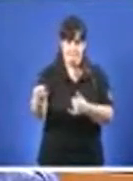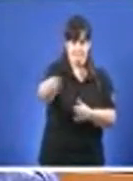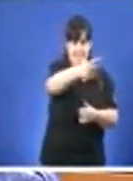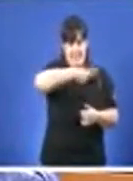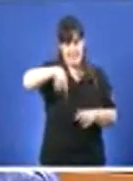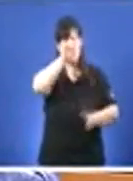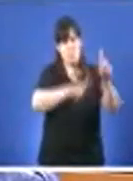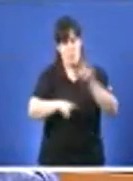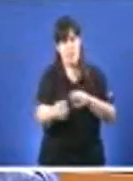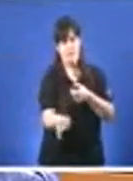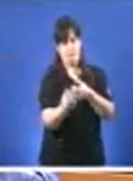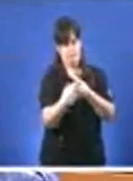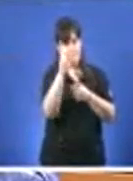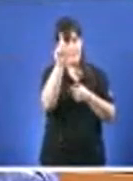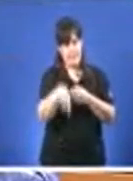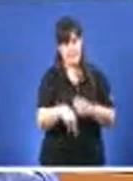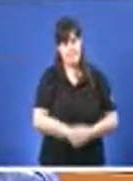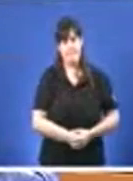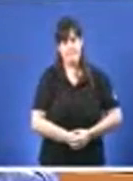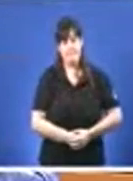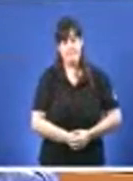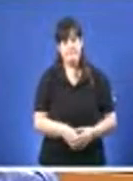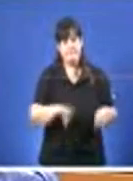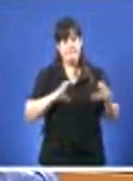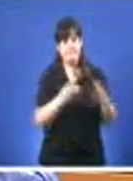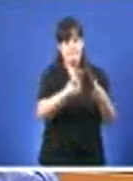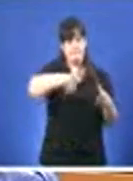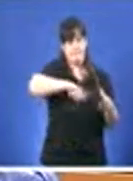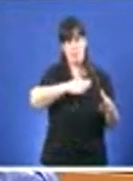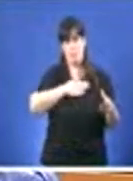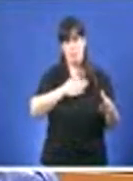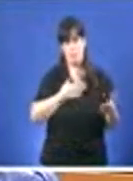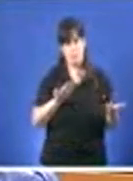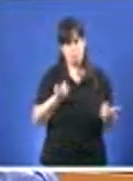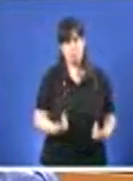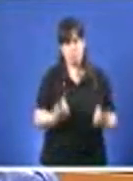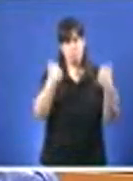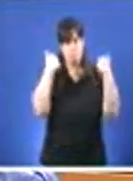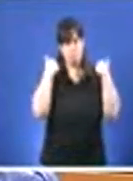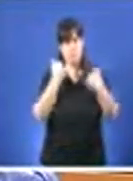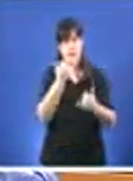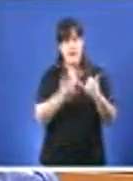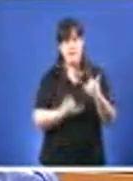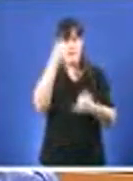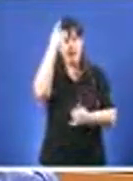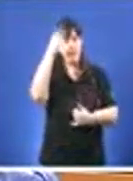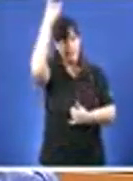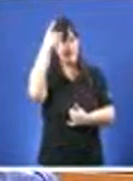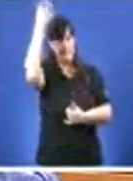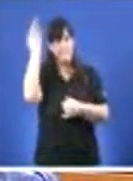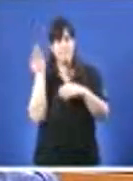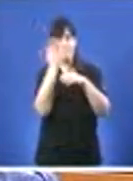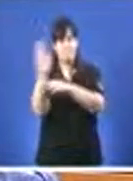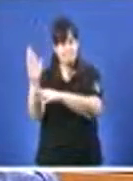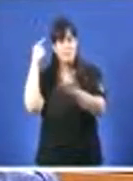Este grupo, modestamente, pero tamén con responsabilidade, ten proposto numerosas iniciativas para